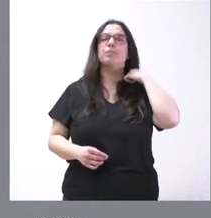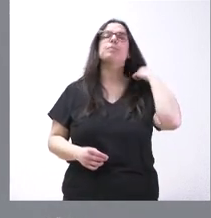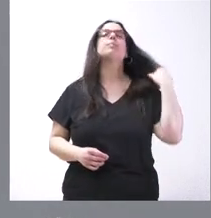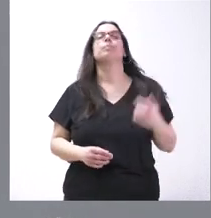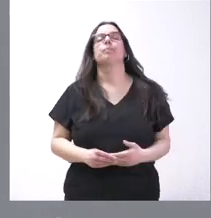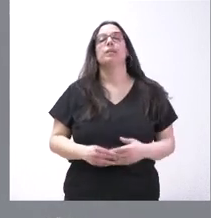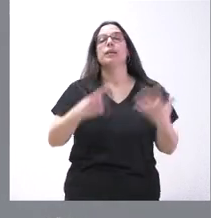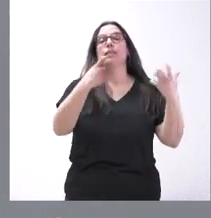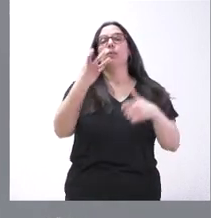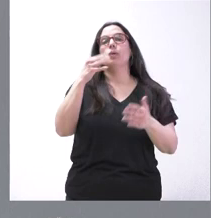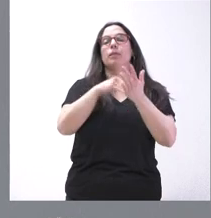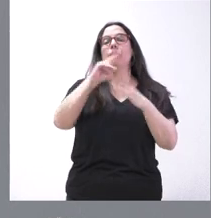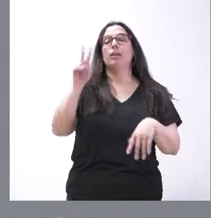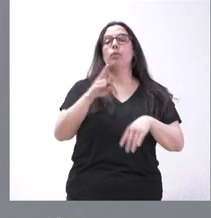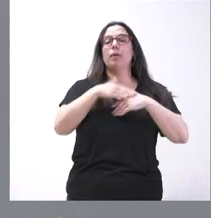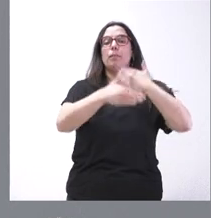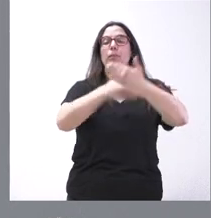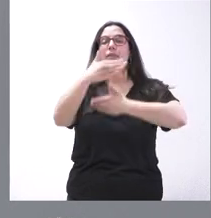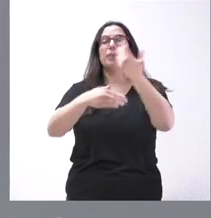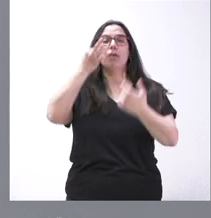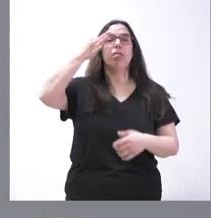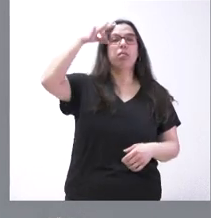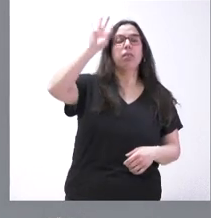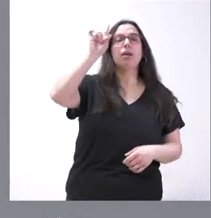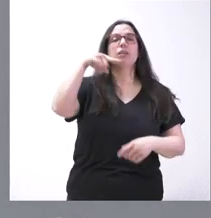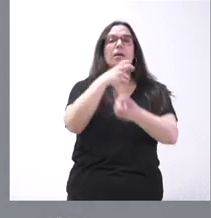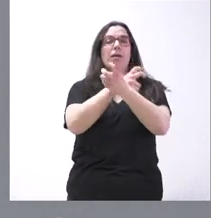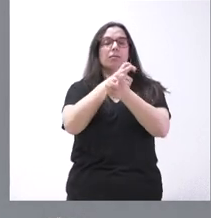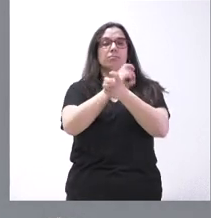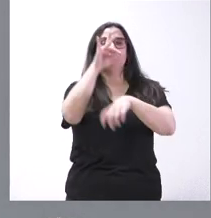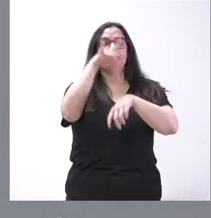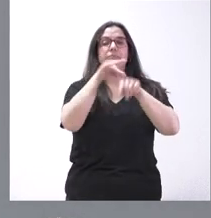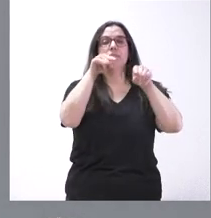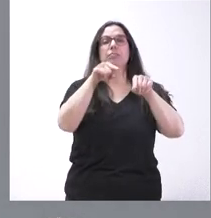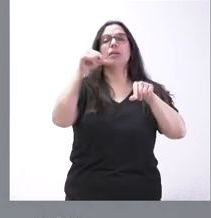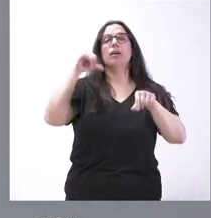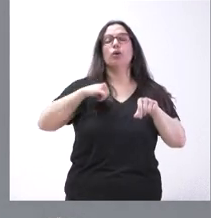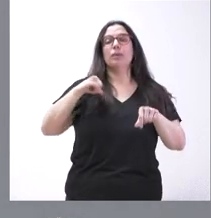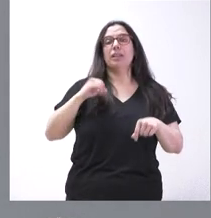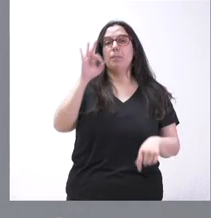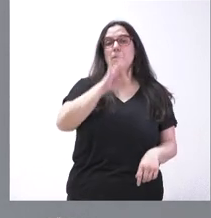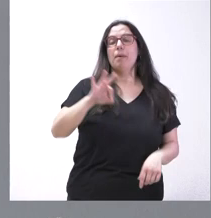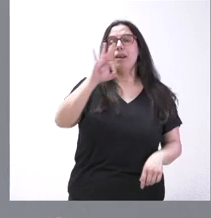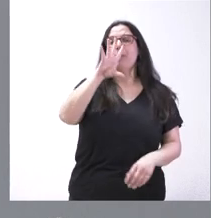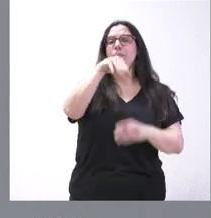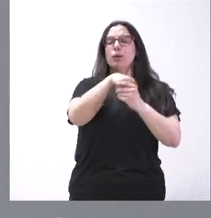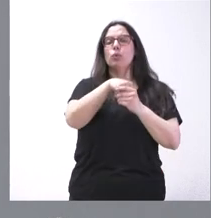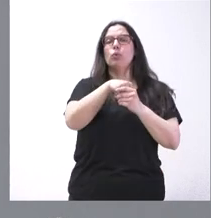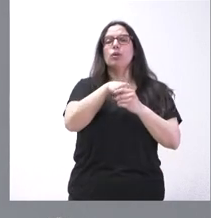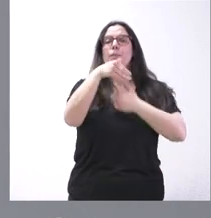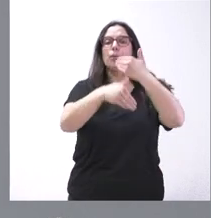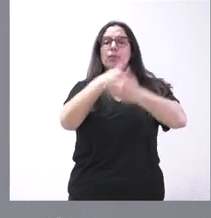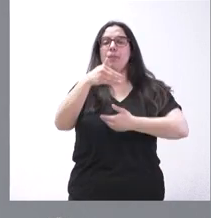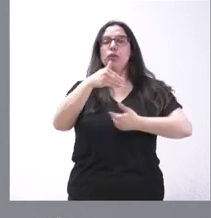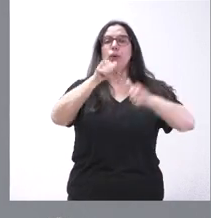640.000 euros para procedimientos de cataratas y traumatología en el complejo asistencial de Palencia. Incluye los procedimientos